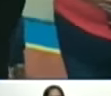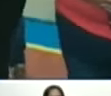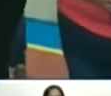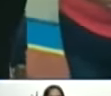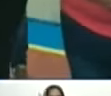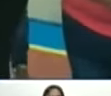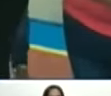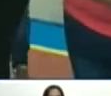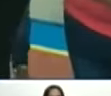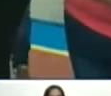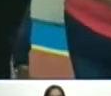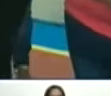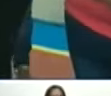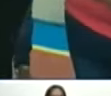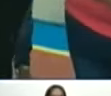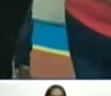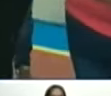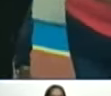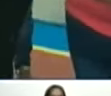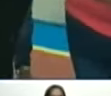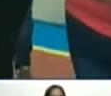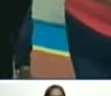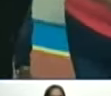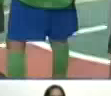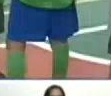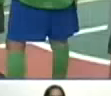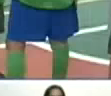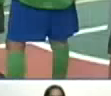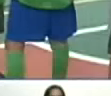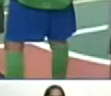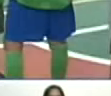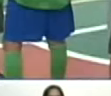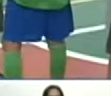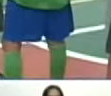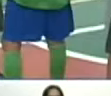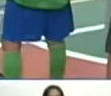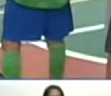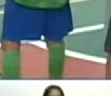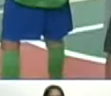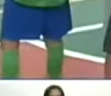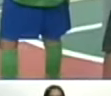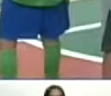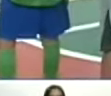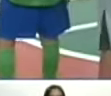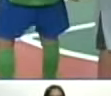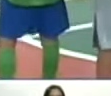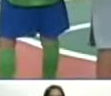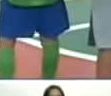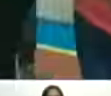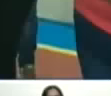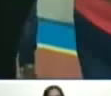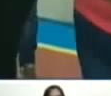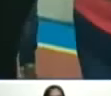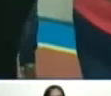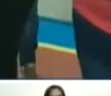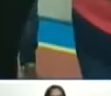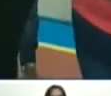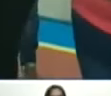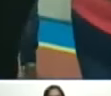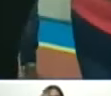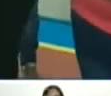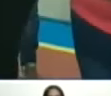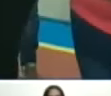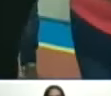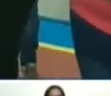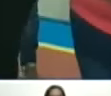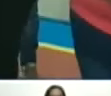sol ya llega la noche se pone fresca la tarde desde aquí y le pido a Dios bendiciones para todo el pueblo de